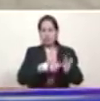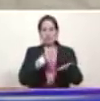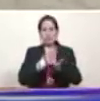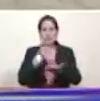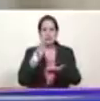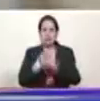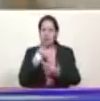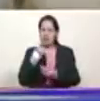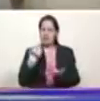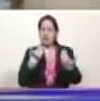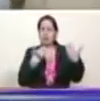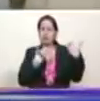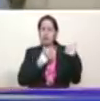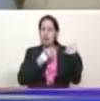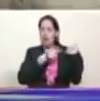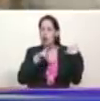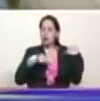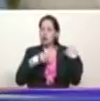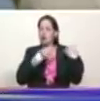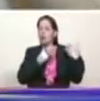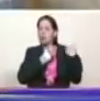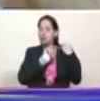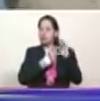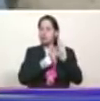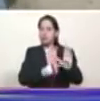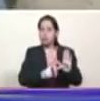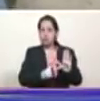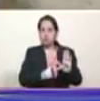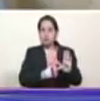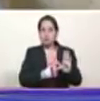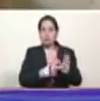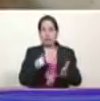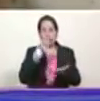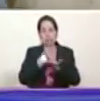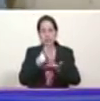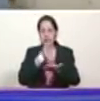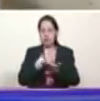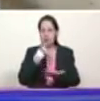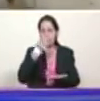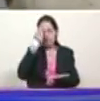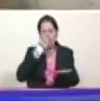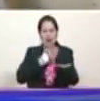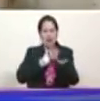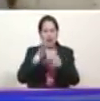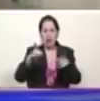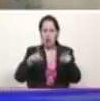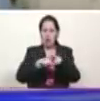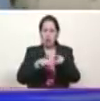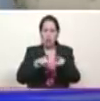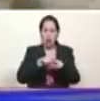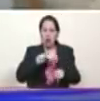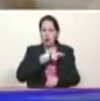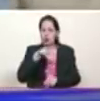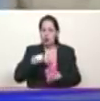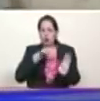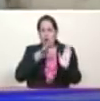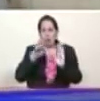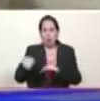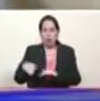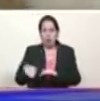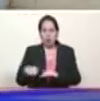alta responsabilidad y somos de ese tamaño y nos reclama alta lealtad y somos del mismo tamaño como llanero y llanera